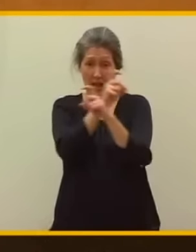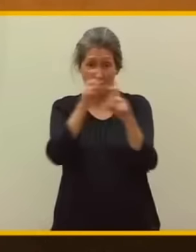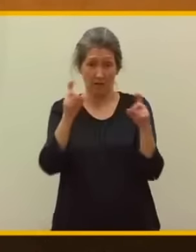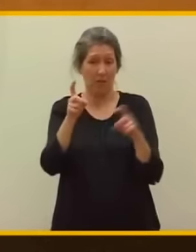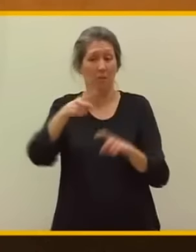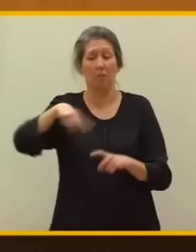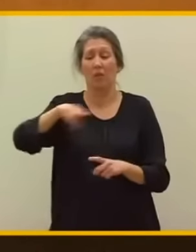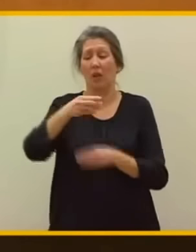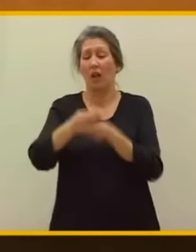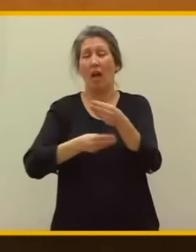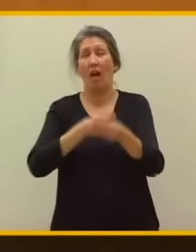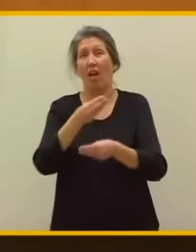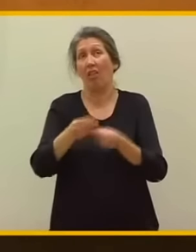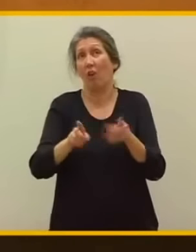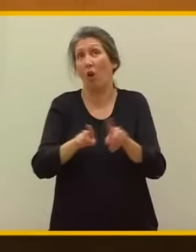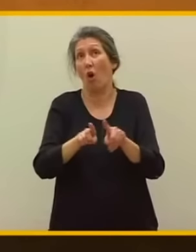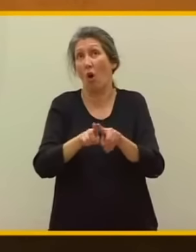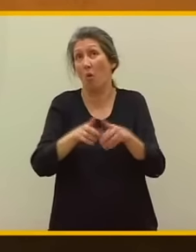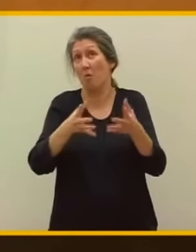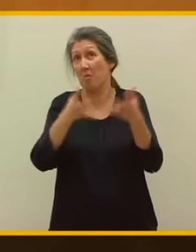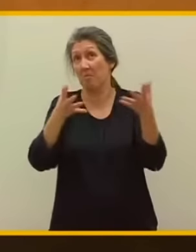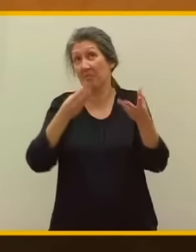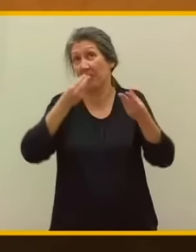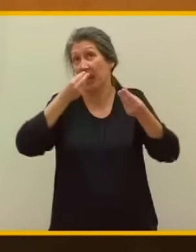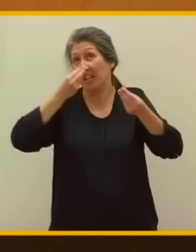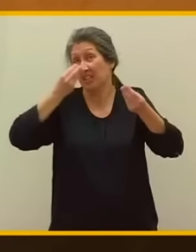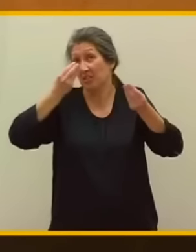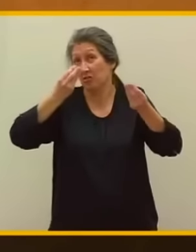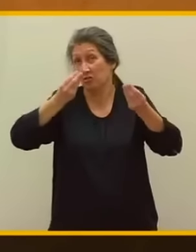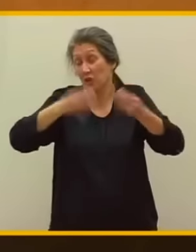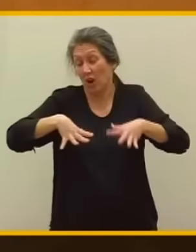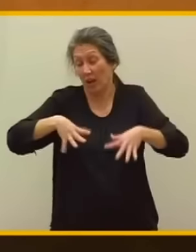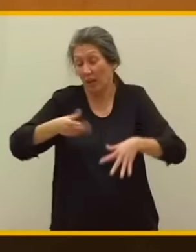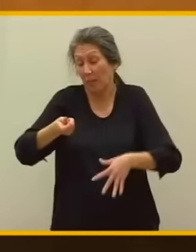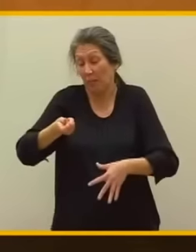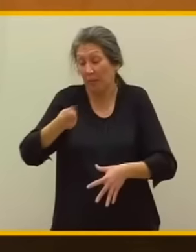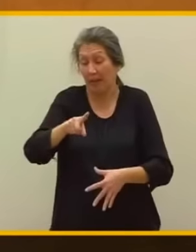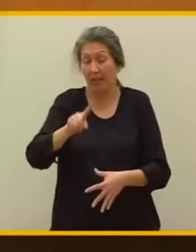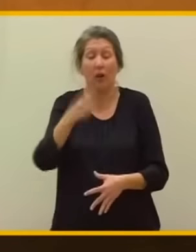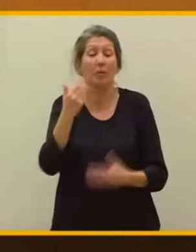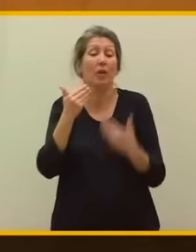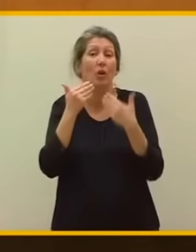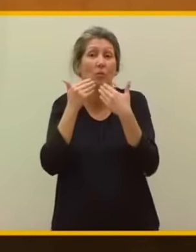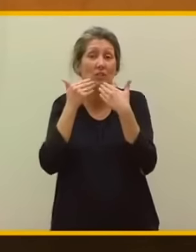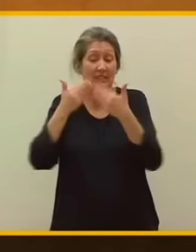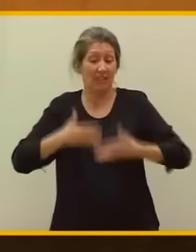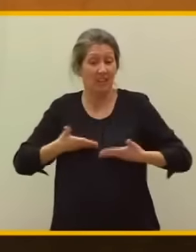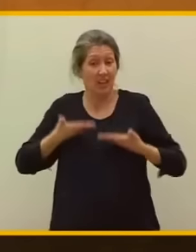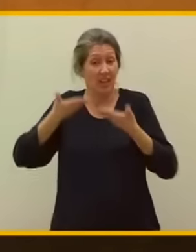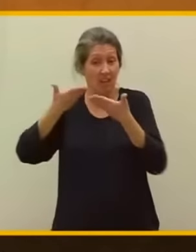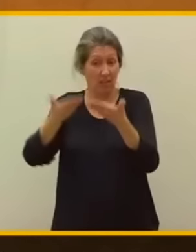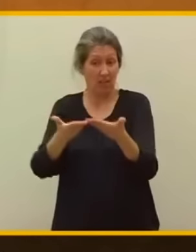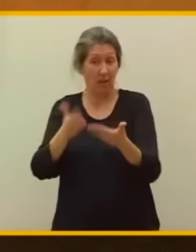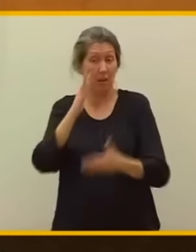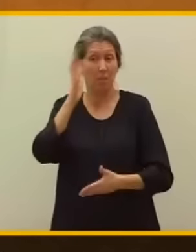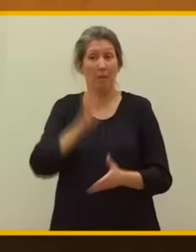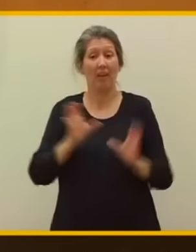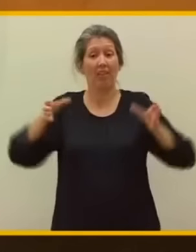una historia de estas. Pues muchísimas gracias por invitarnos a esta terapia de grupo,